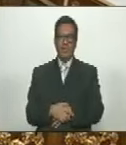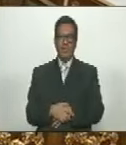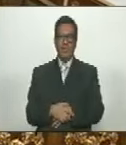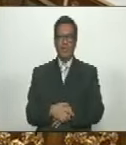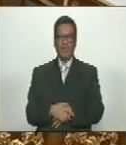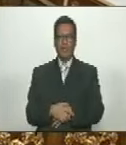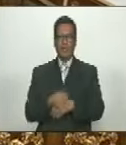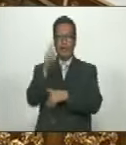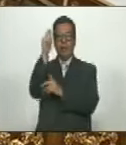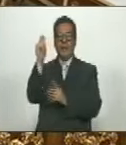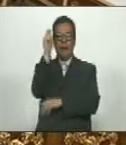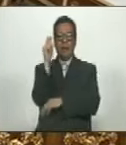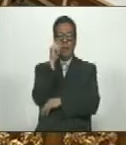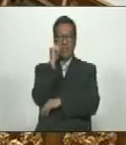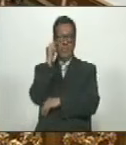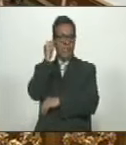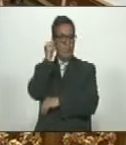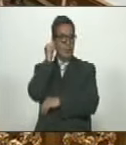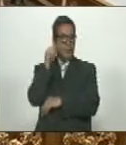Diputadas y diputados,